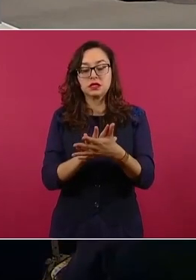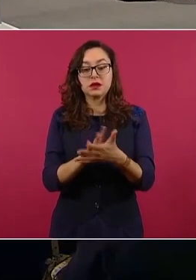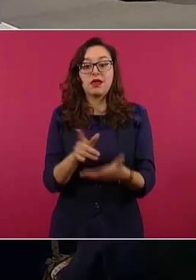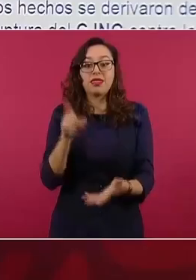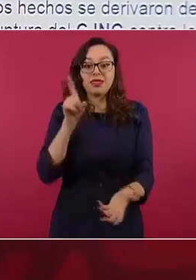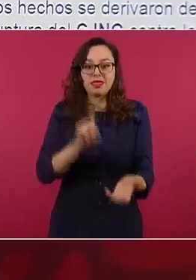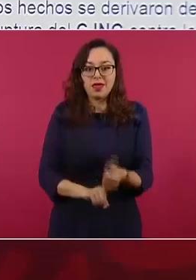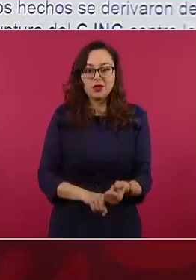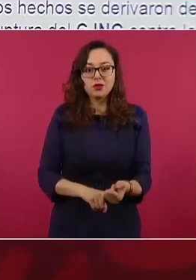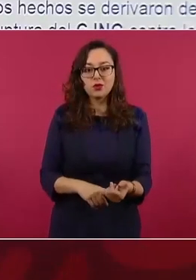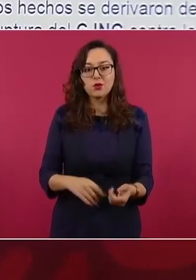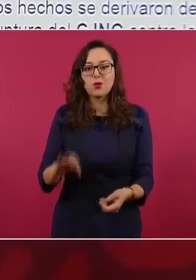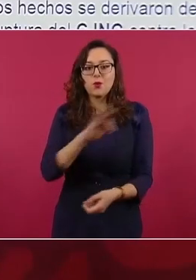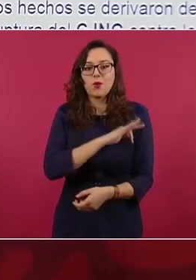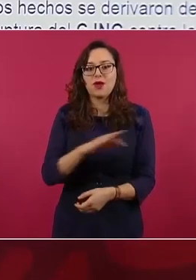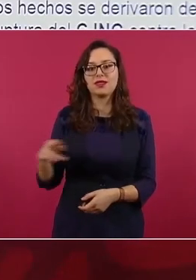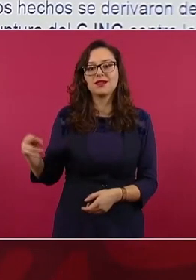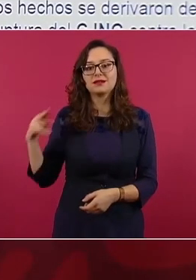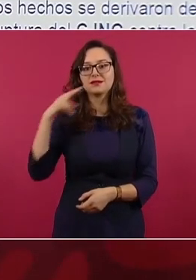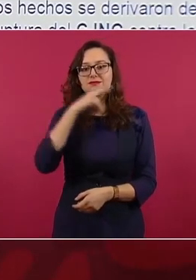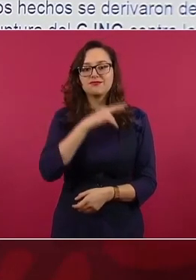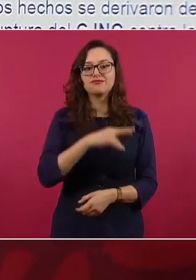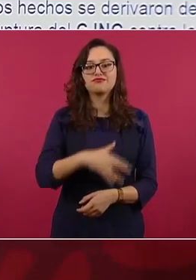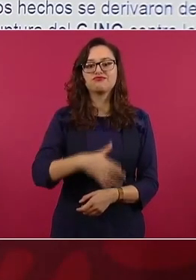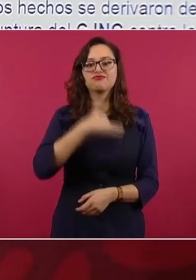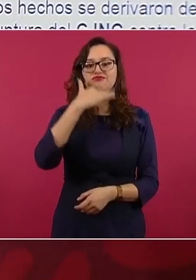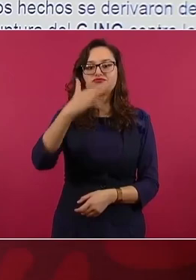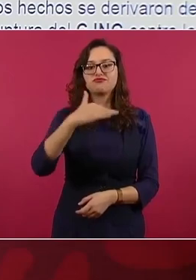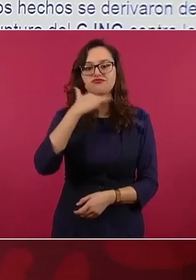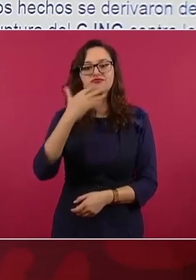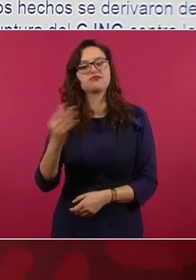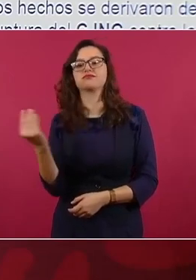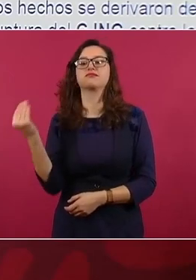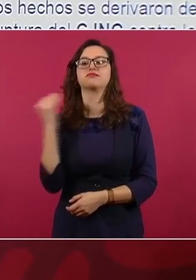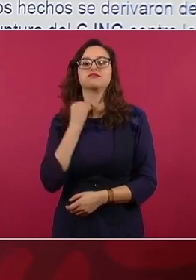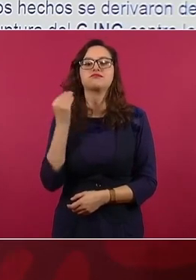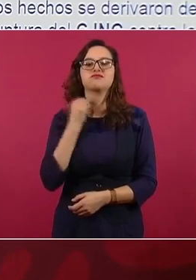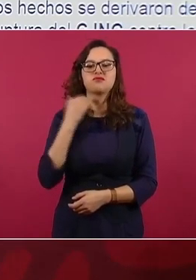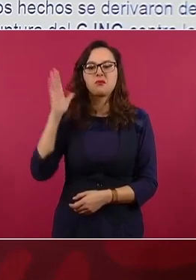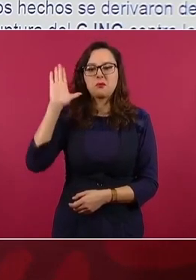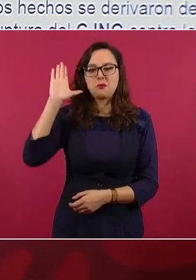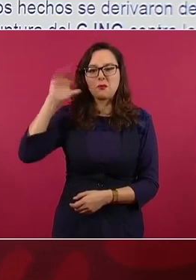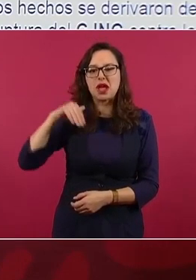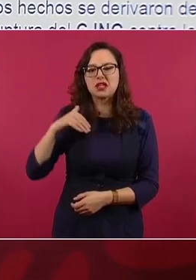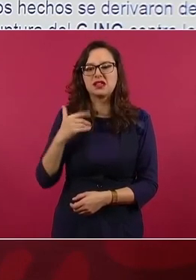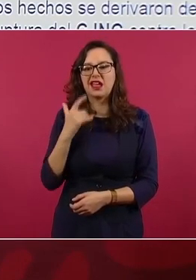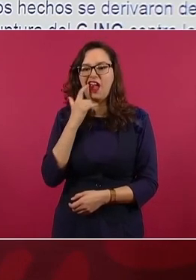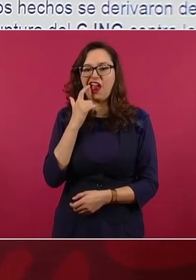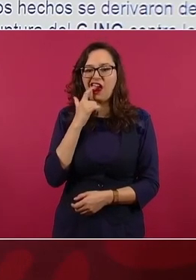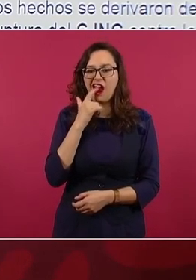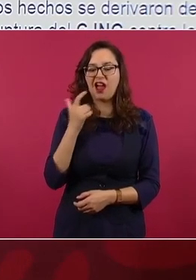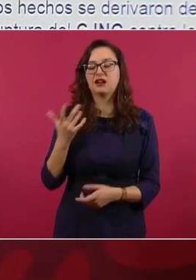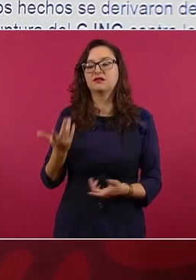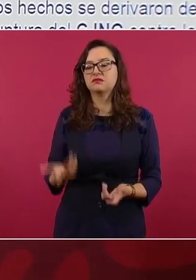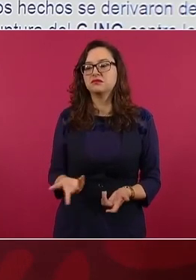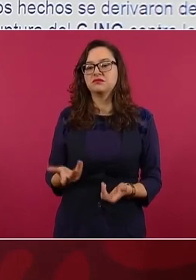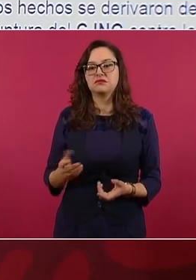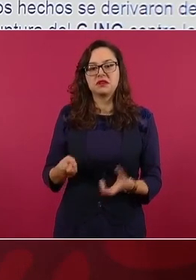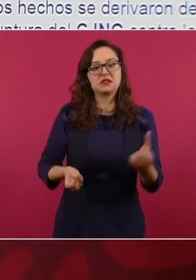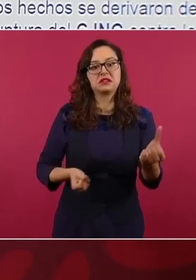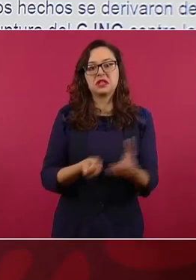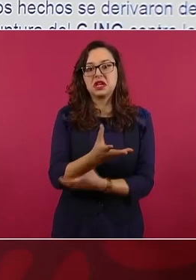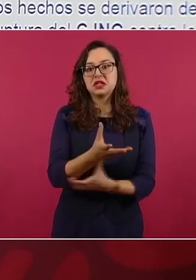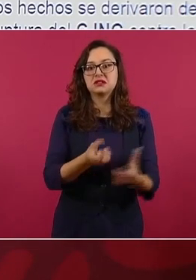un mercadeo de abogados y jueces y también incrementaría la peligrosidad, inclusive para los